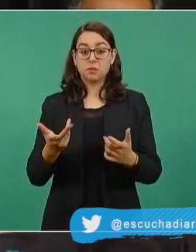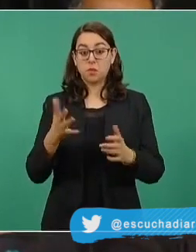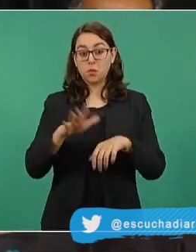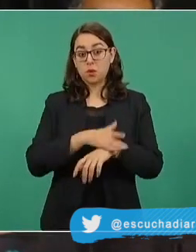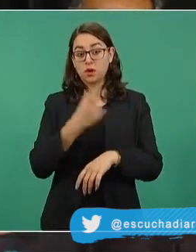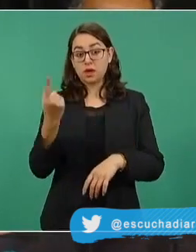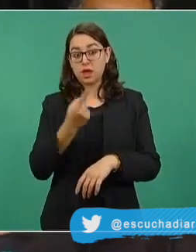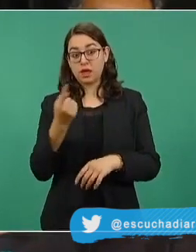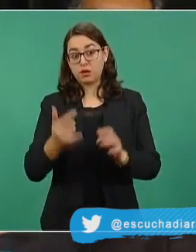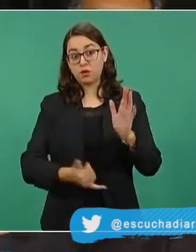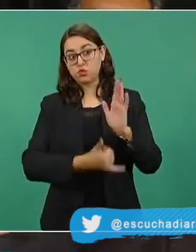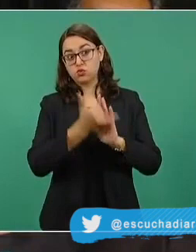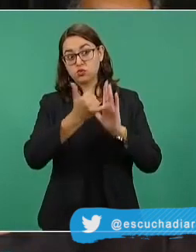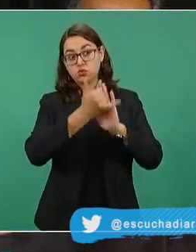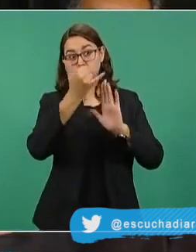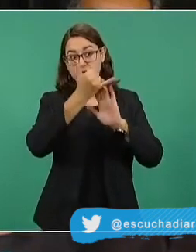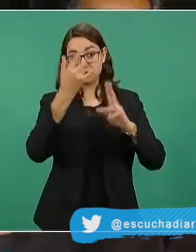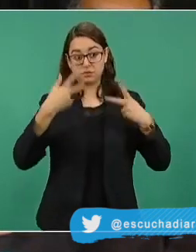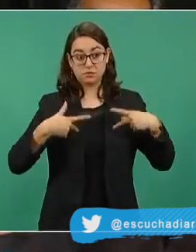aumento de impuestos.